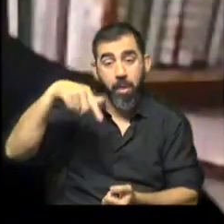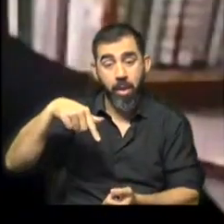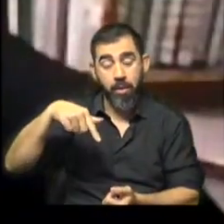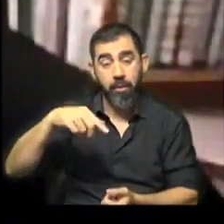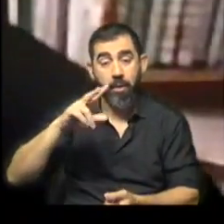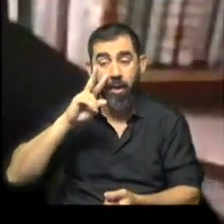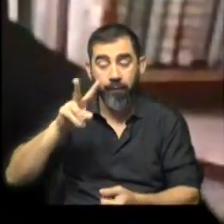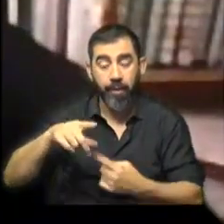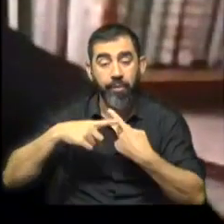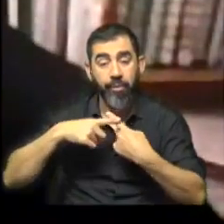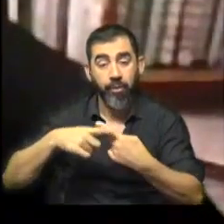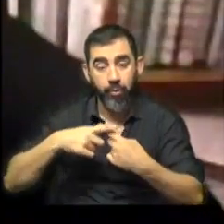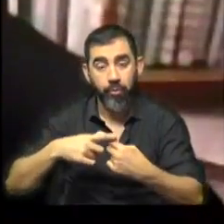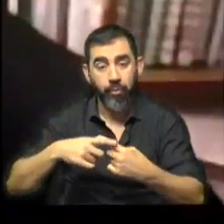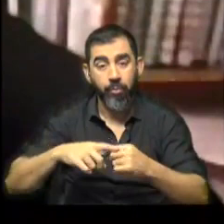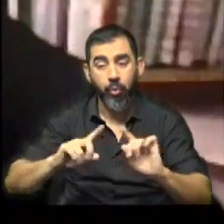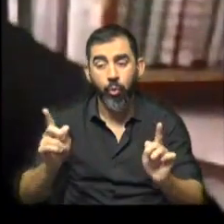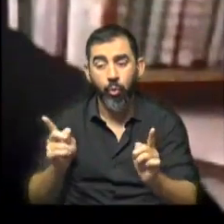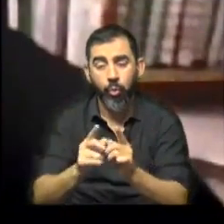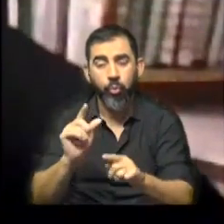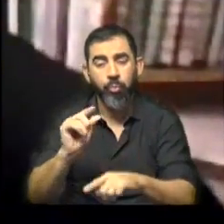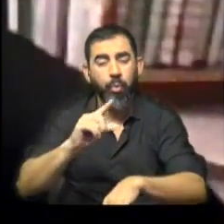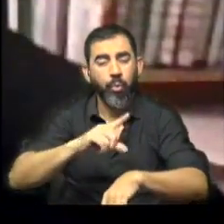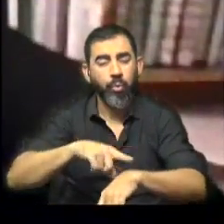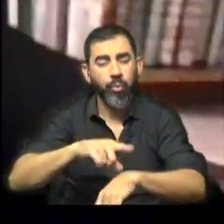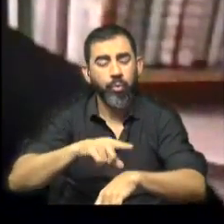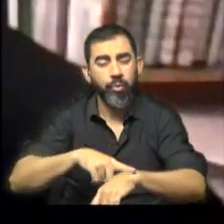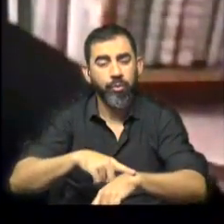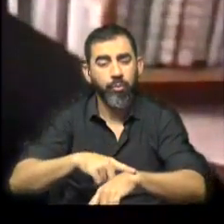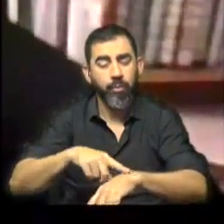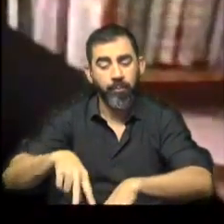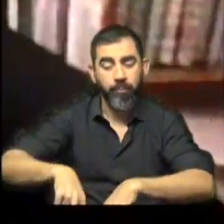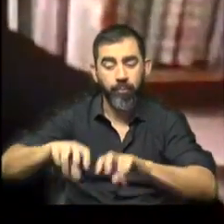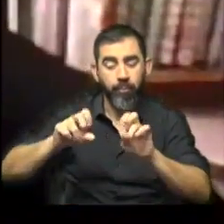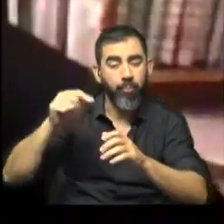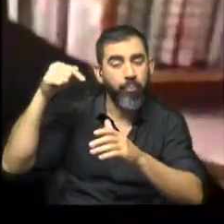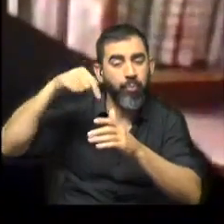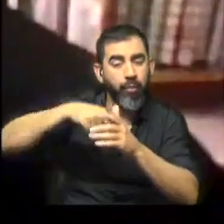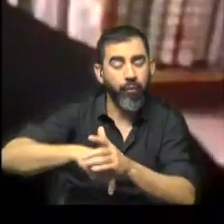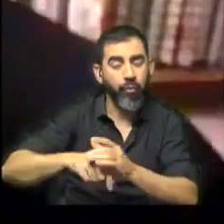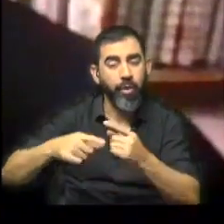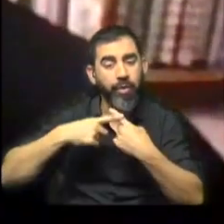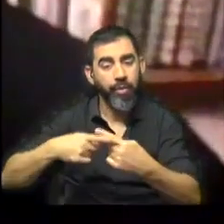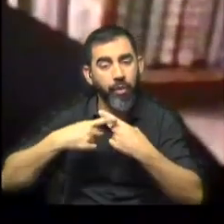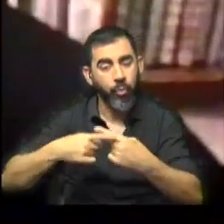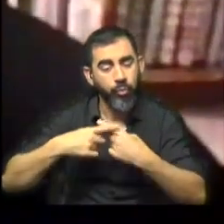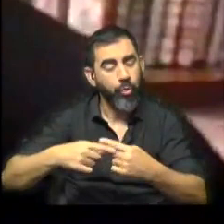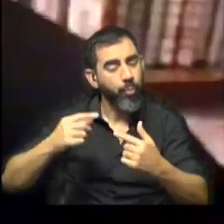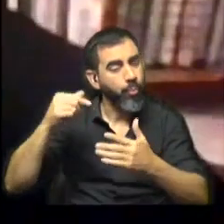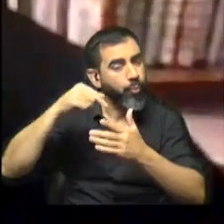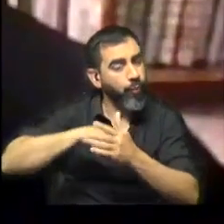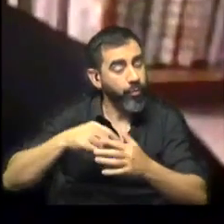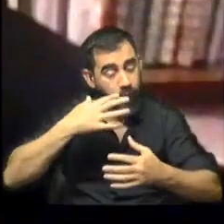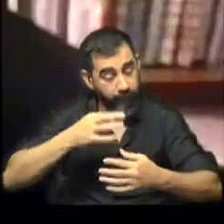verlo, habrá que discutirlo. Son muy breves los tiempos para poder hacer un análisis profundo, una discusión exhaustiva, como